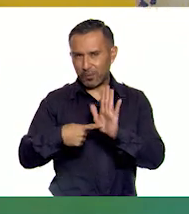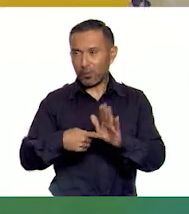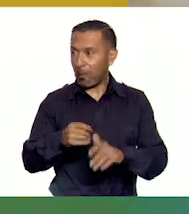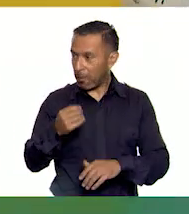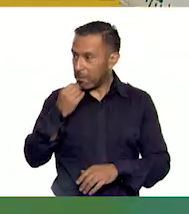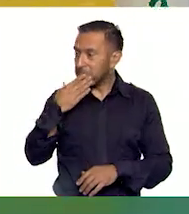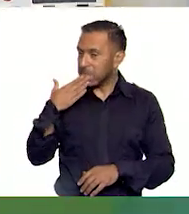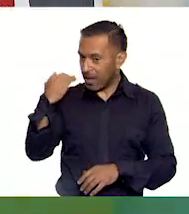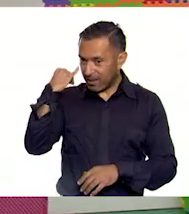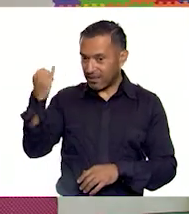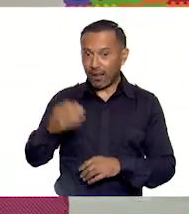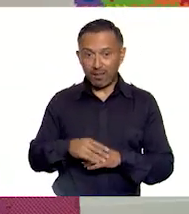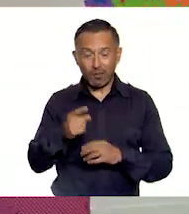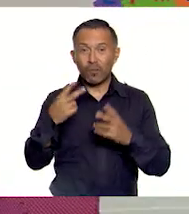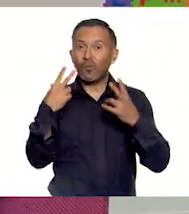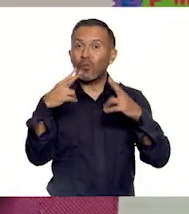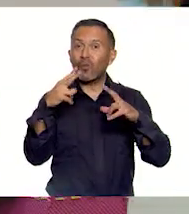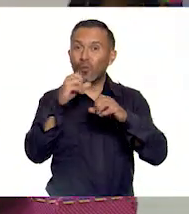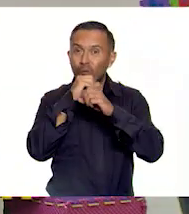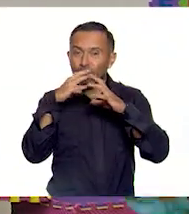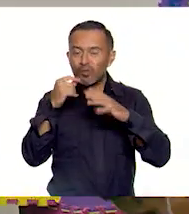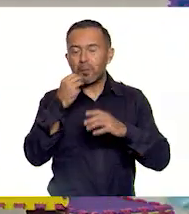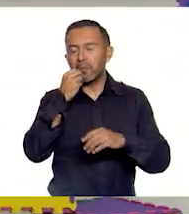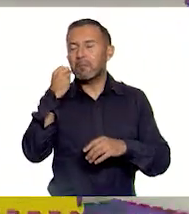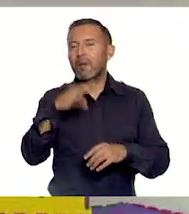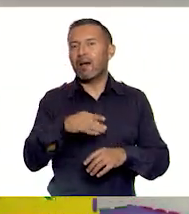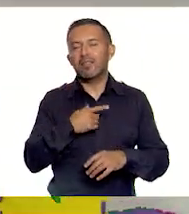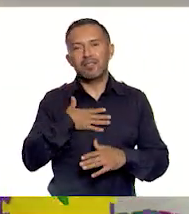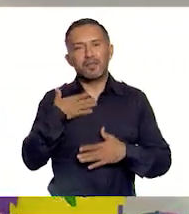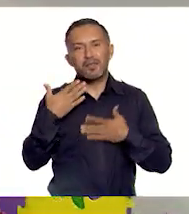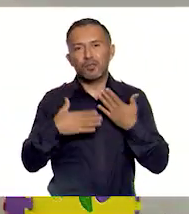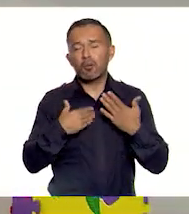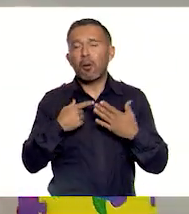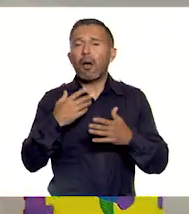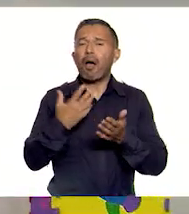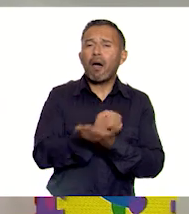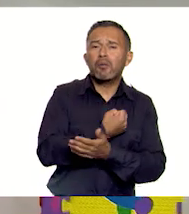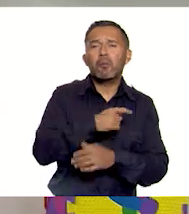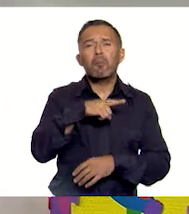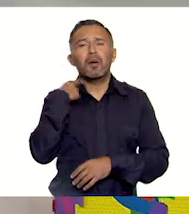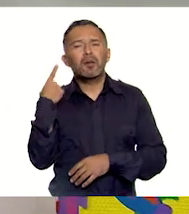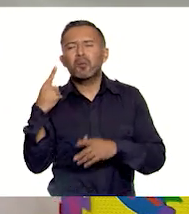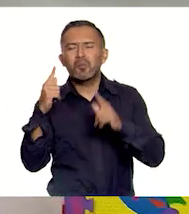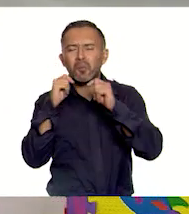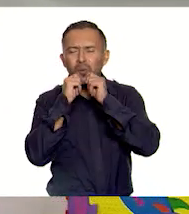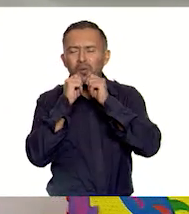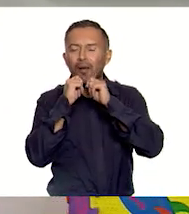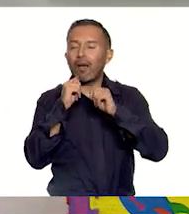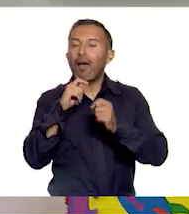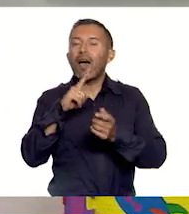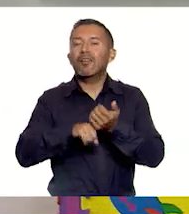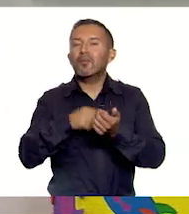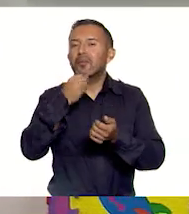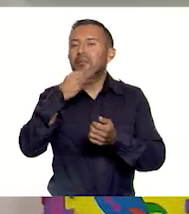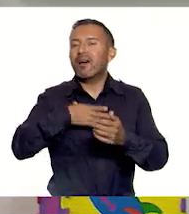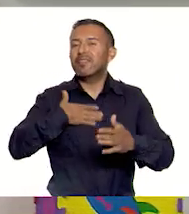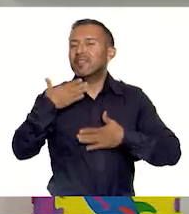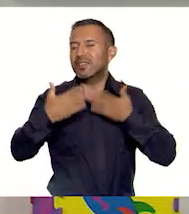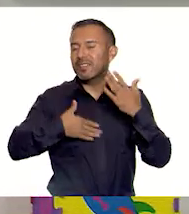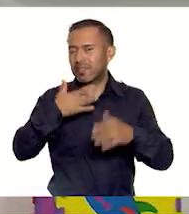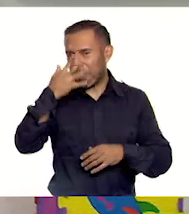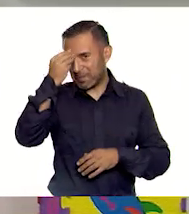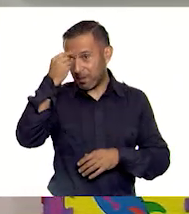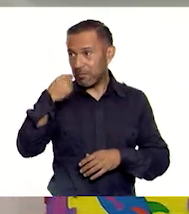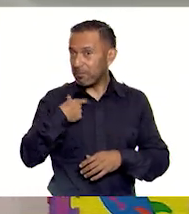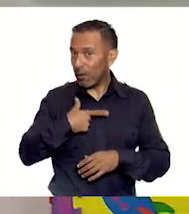muy bien. Este fue muy divertido y me gustó muchísimo. No importa si ganamos o perdemos, lo importante es que nos estamos divirtiendo. Y sí, me gusta la idea de que me